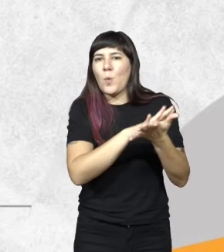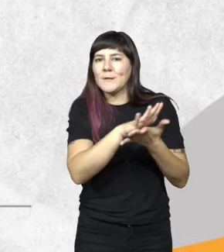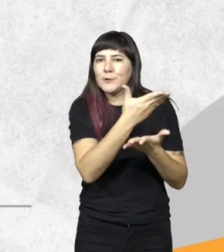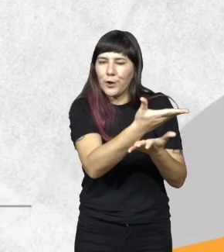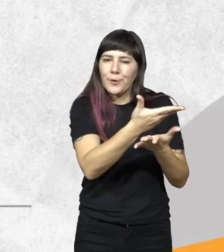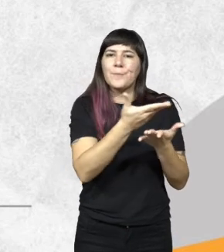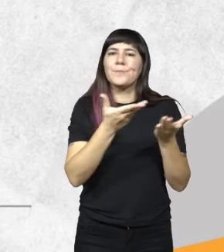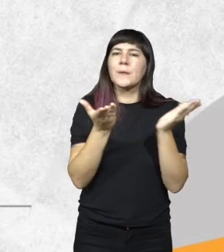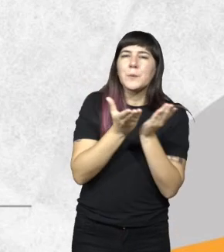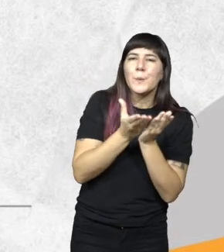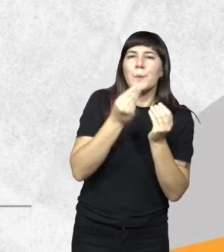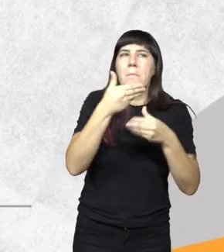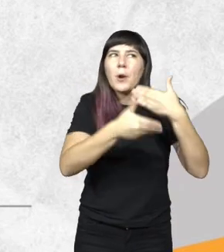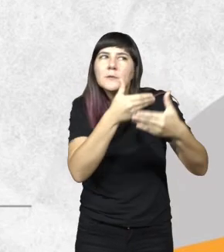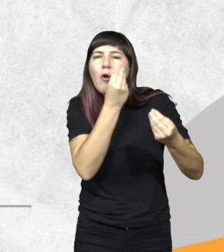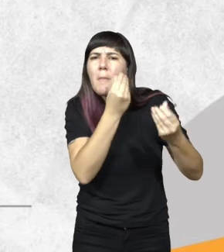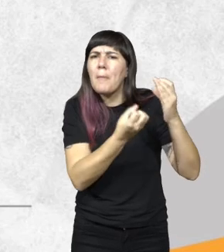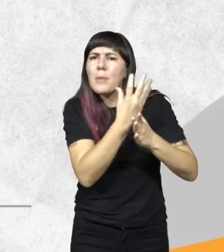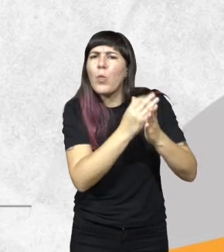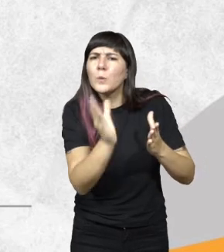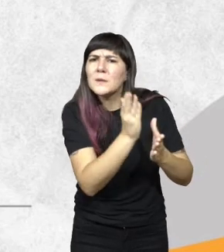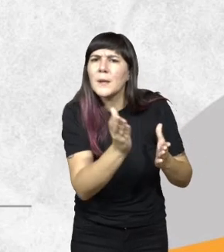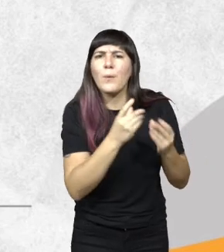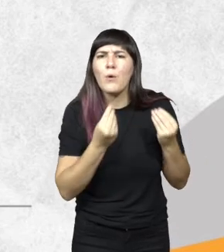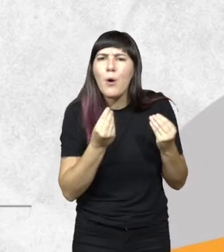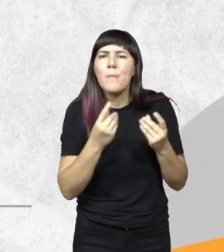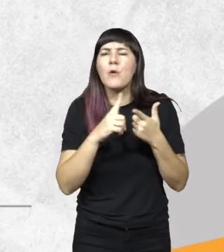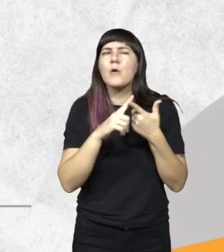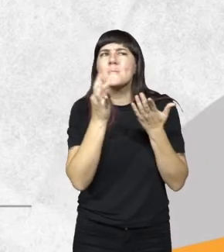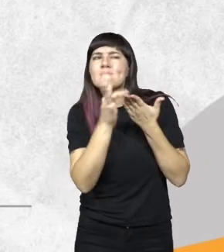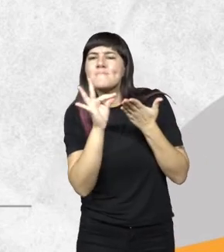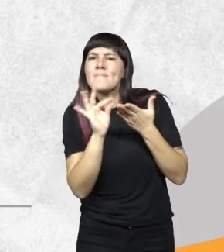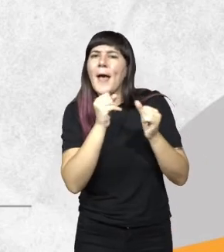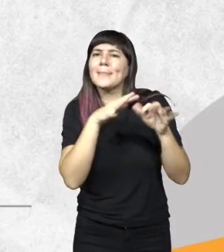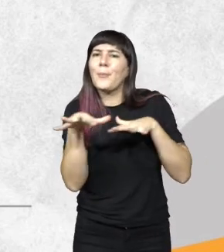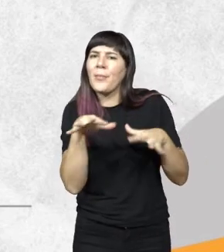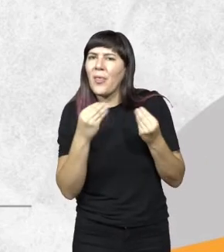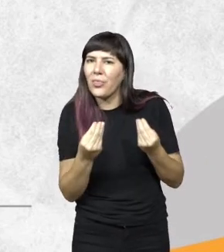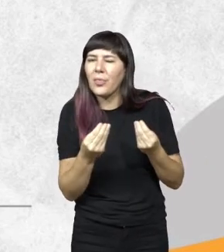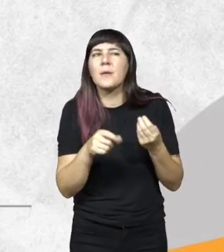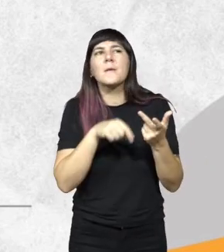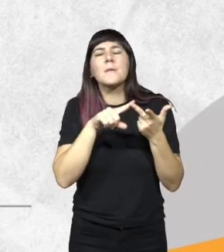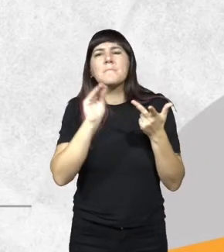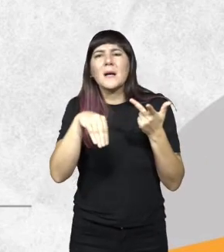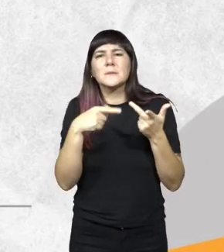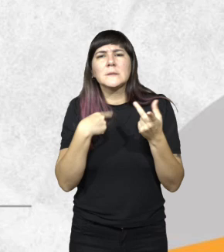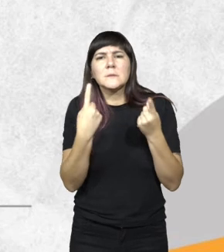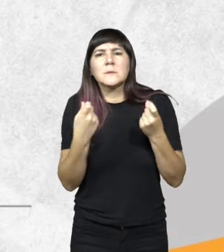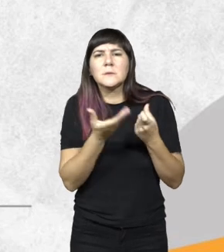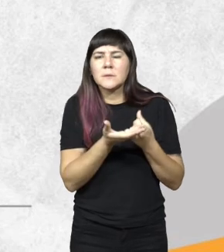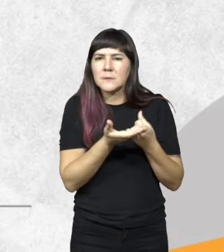estudió el proceso productivo, se diagnosticó la actividad y se encontraron necesidades absolutamente